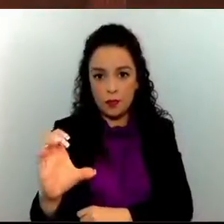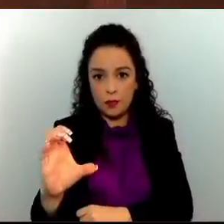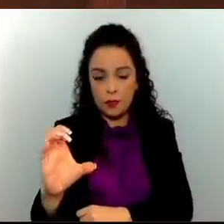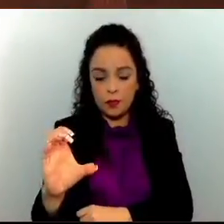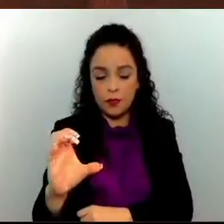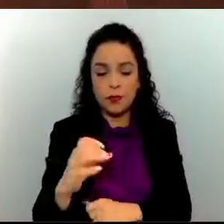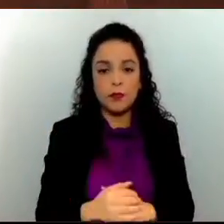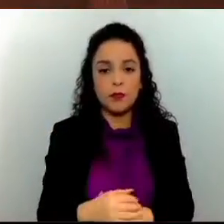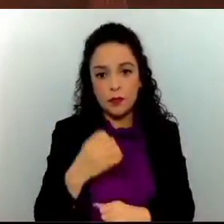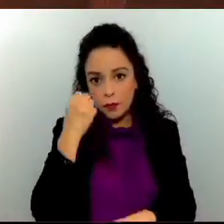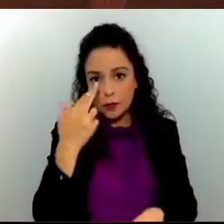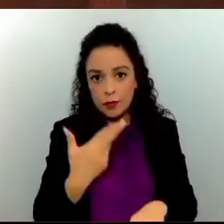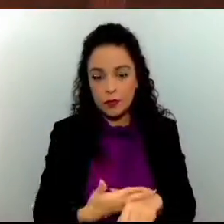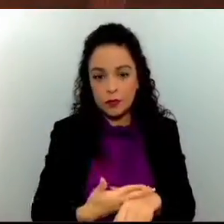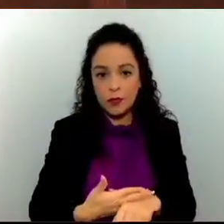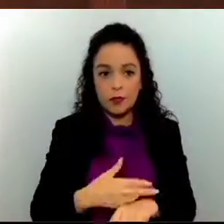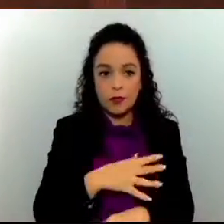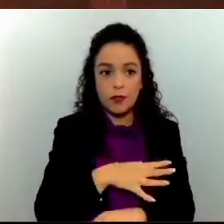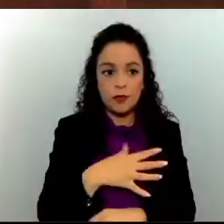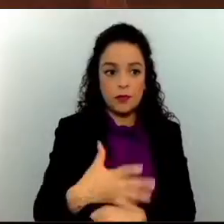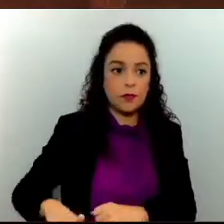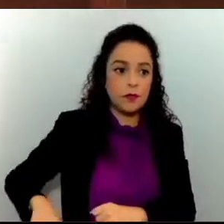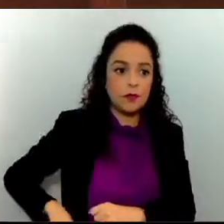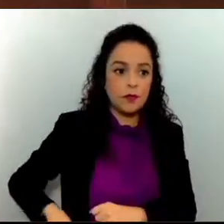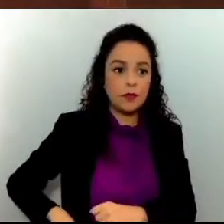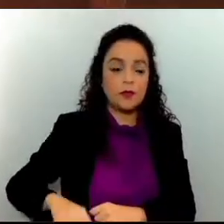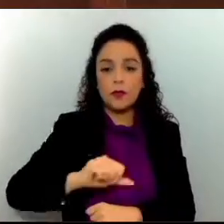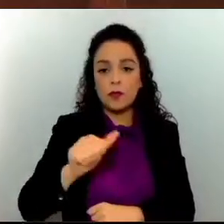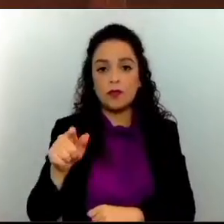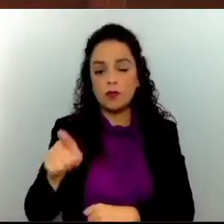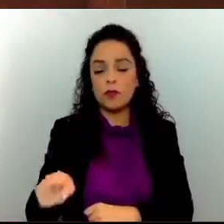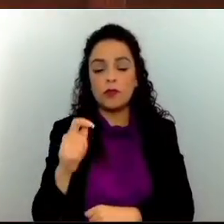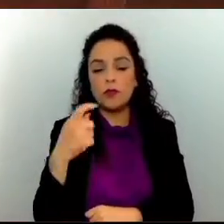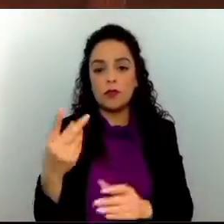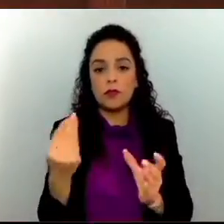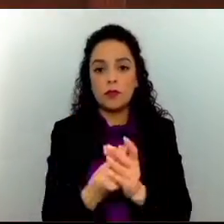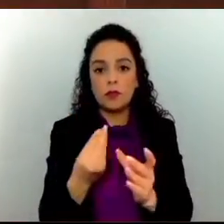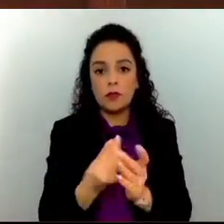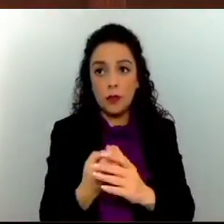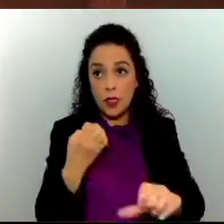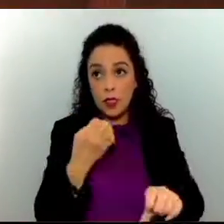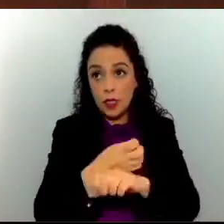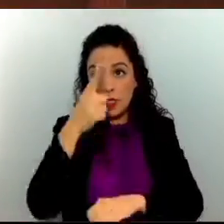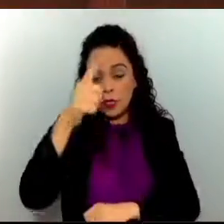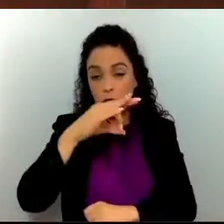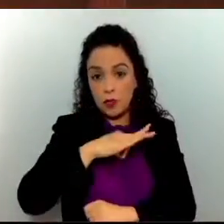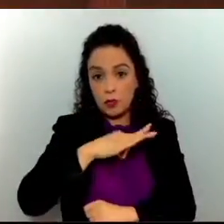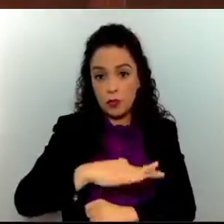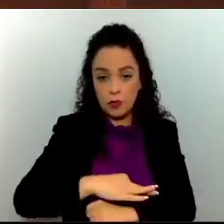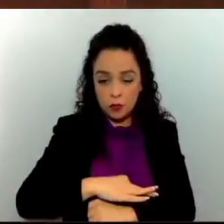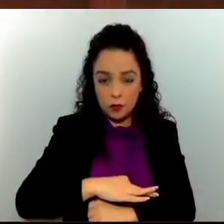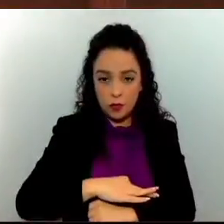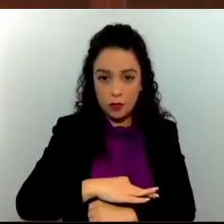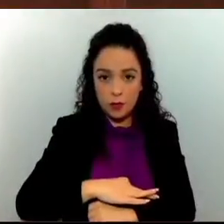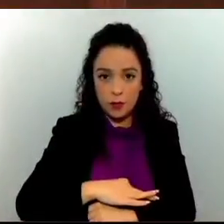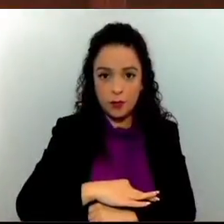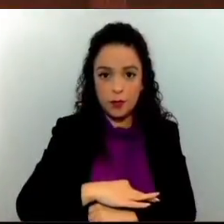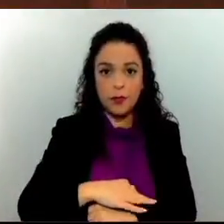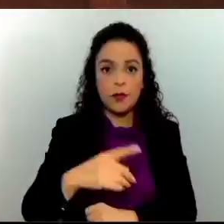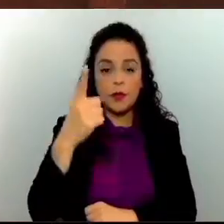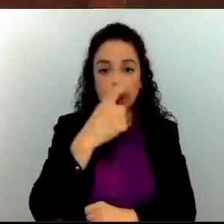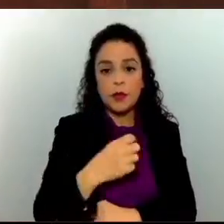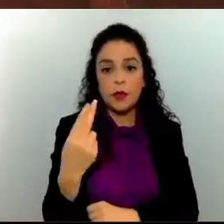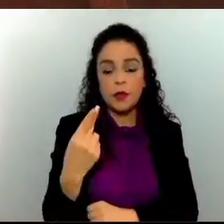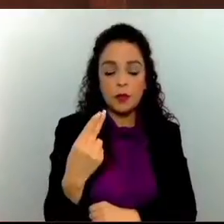y la Coordinación General de Protección Civil del Ejecutivo Estatal, así como a los 125 ayuntamientos